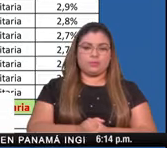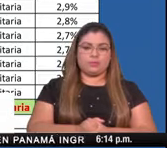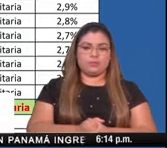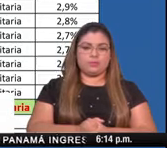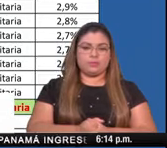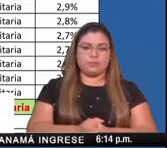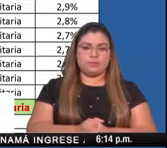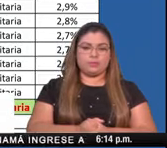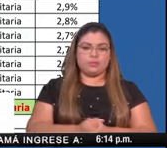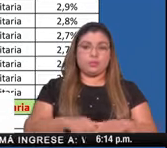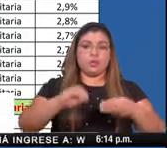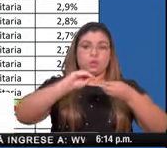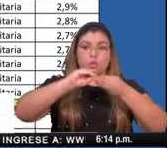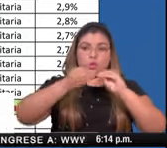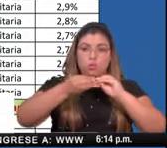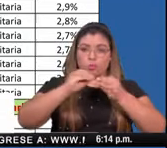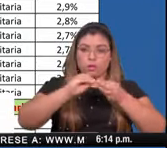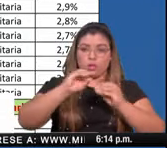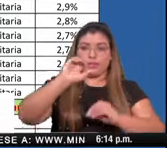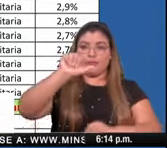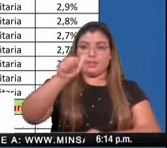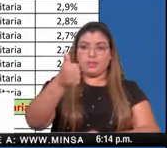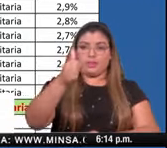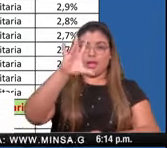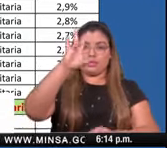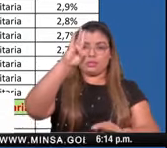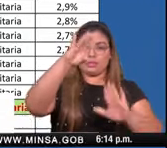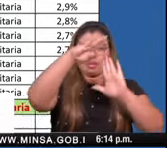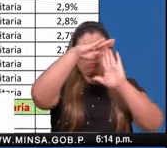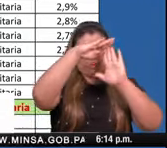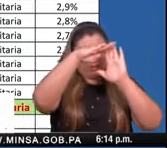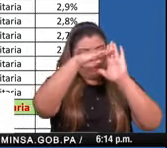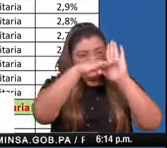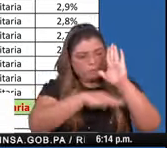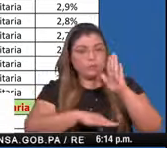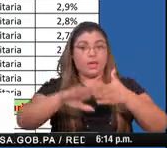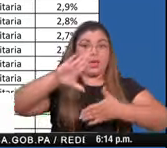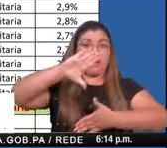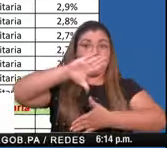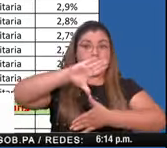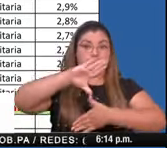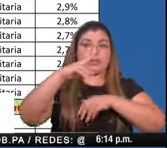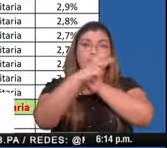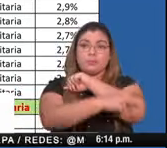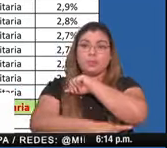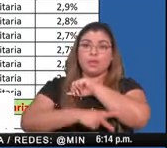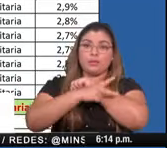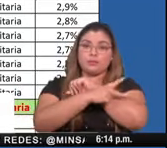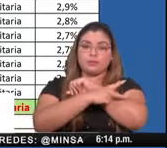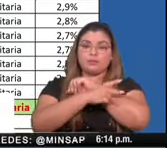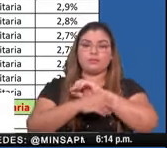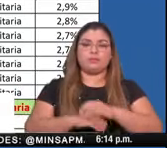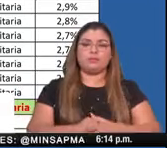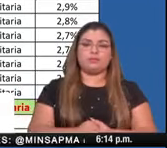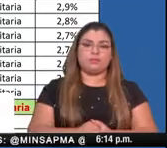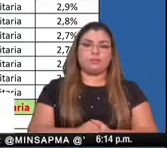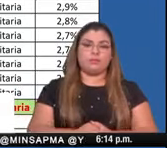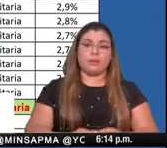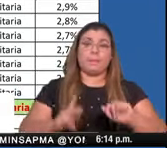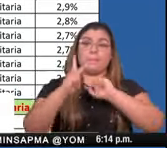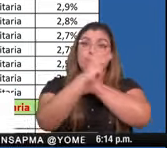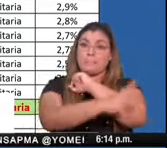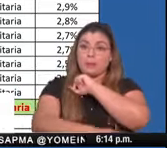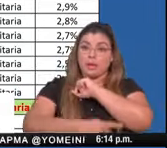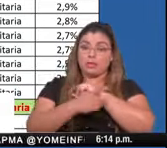o digamos, el lugar número 17, a nivel de todas las Américas, en donde, a pesar de ser un país con